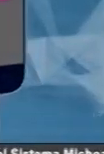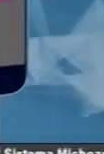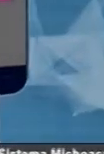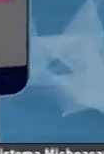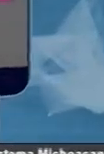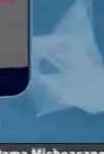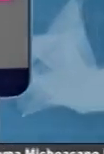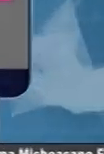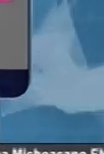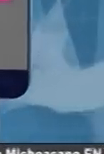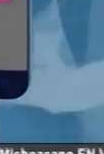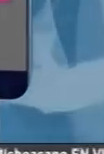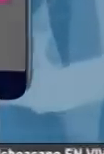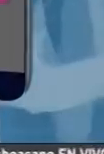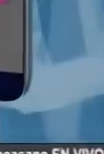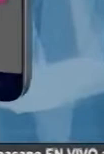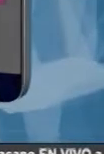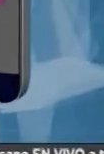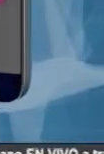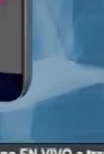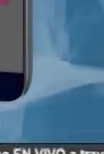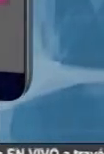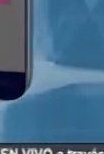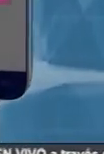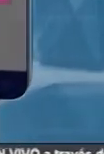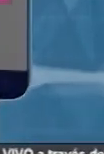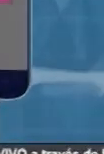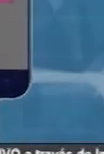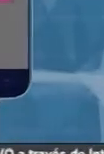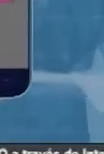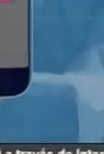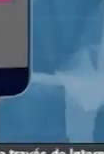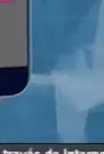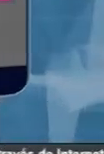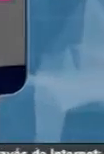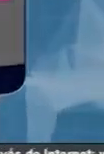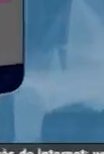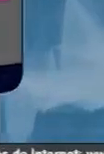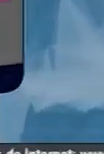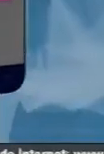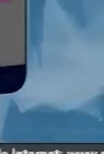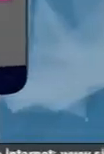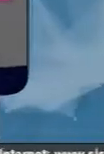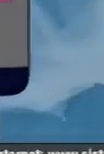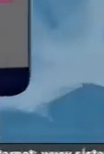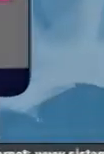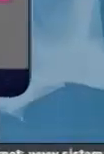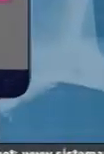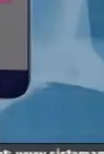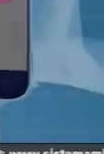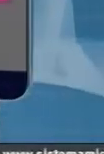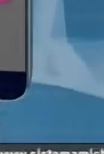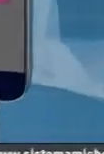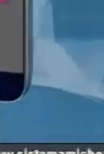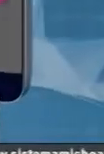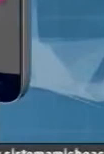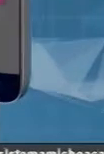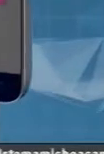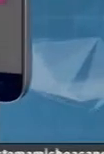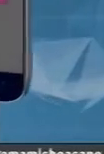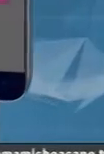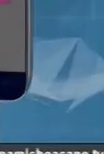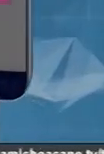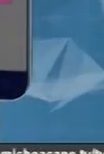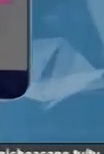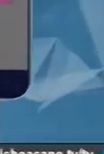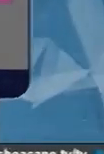ahí nos corresponde analizar la situación del municipio. Pero también, evidentemente, que tomamos en consideración la situación general que guarda el país y el